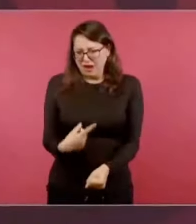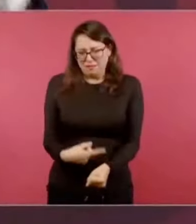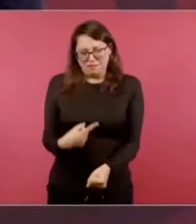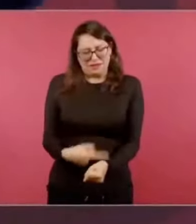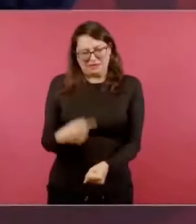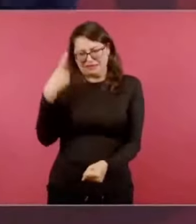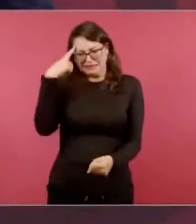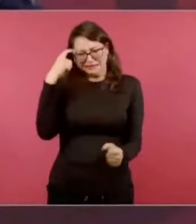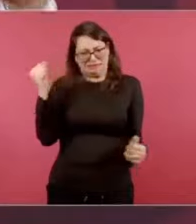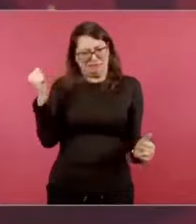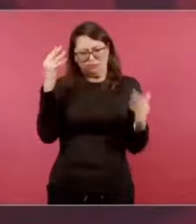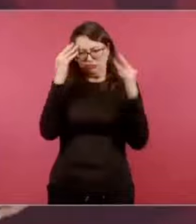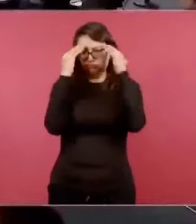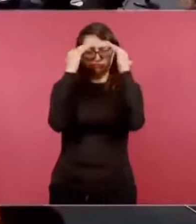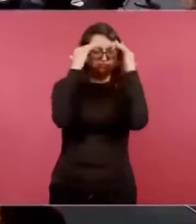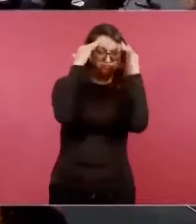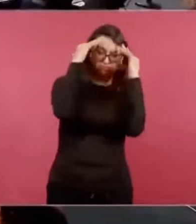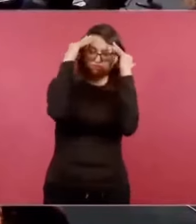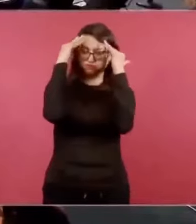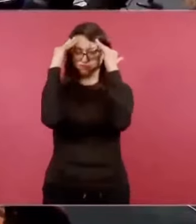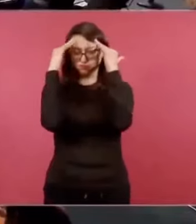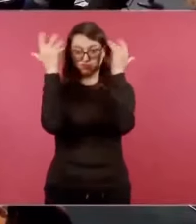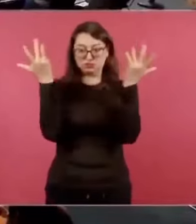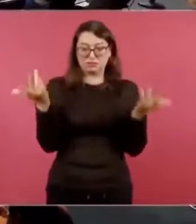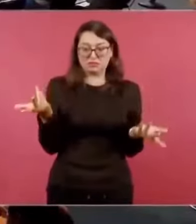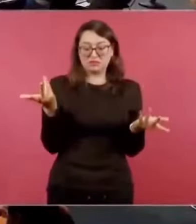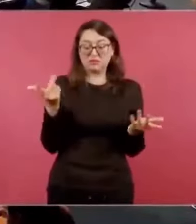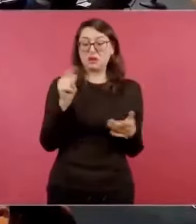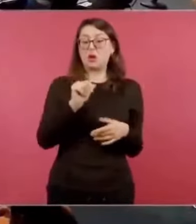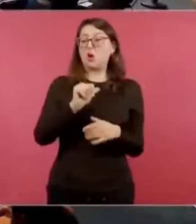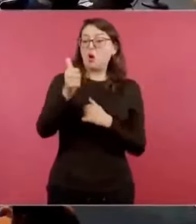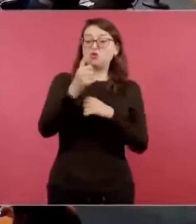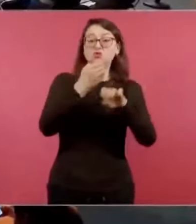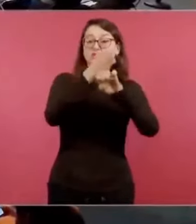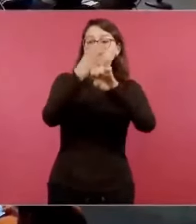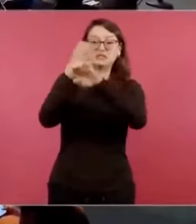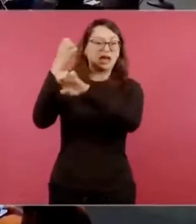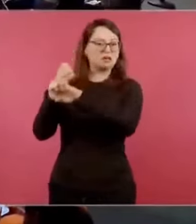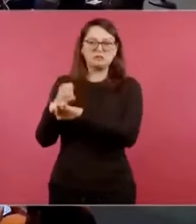Esto no pasa en el resto del país y no pasaba aquí en la ciudad.